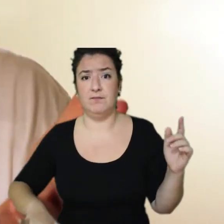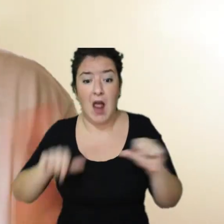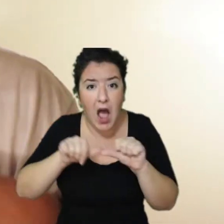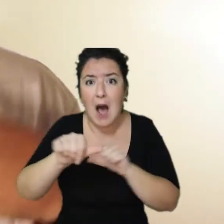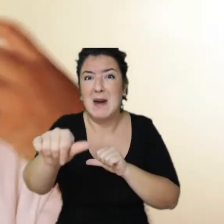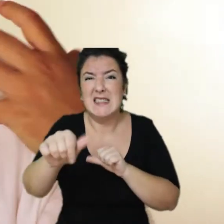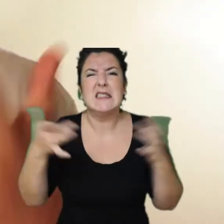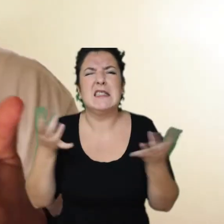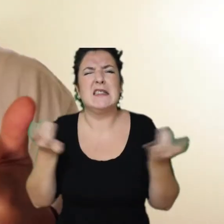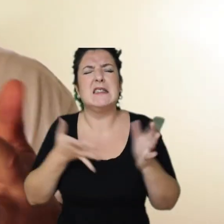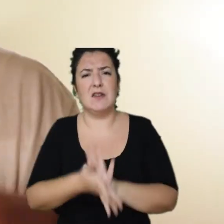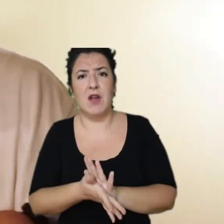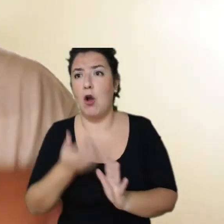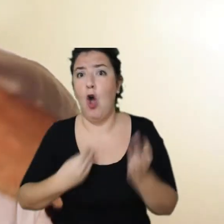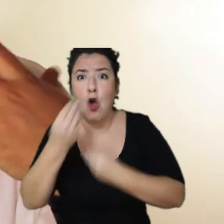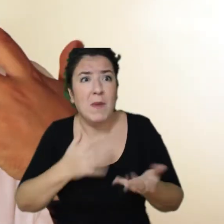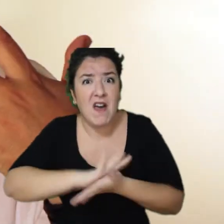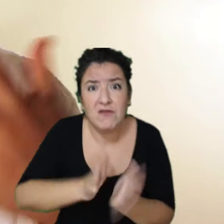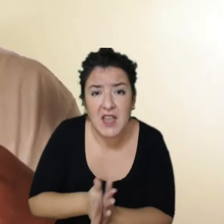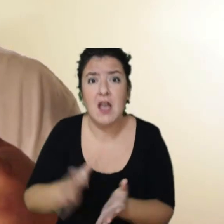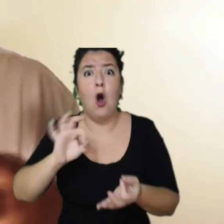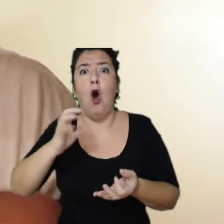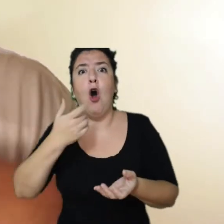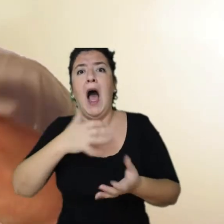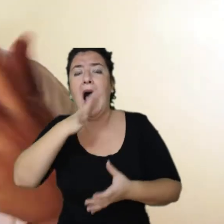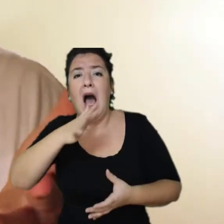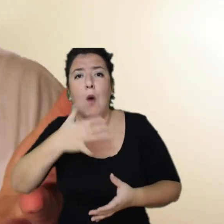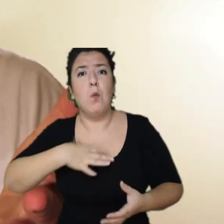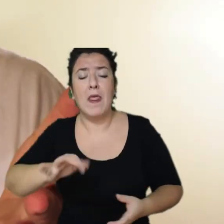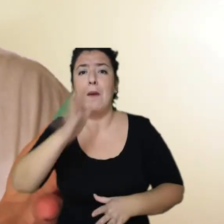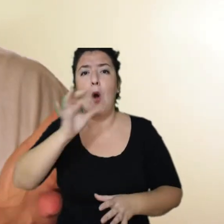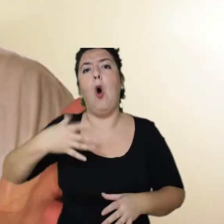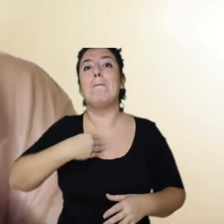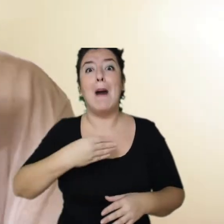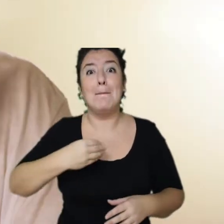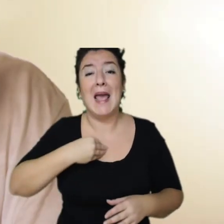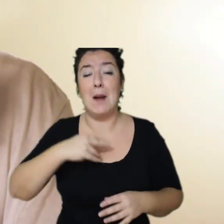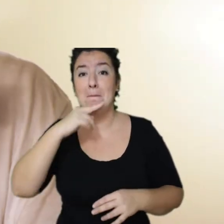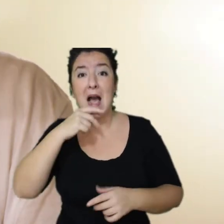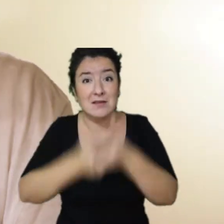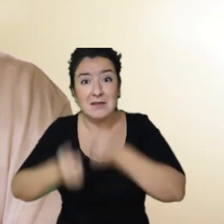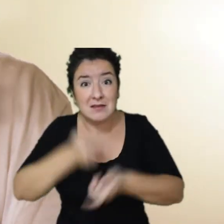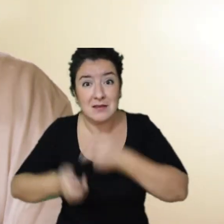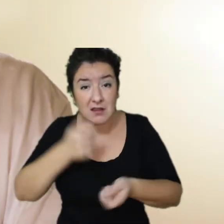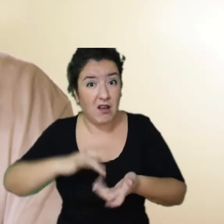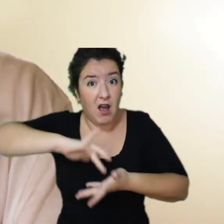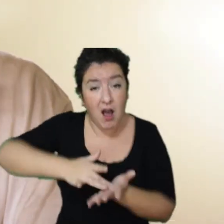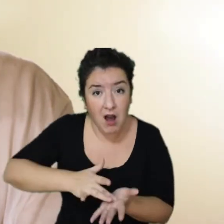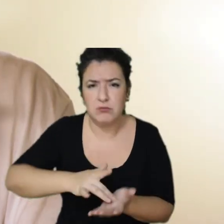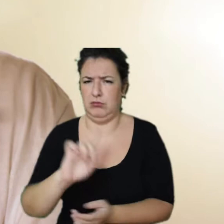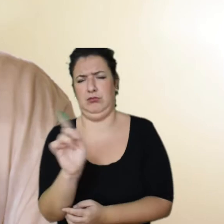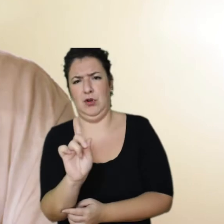de ese día nos va a faltar la comida, nos va a faltar el agua potable o el papel higiénico. Lo que quiere decir es que estamos